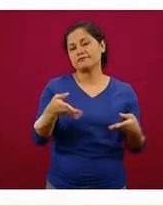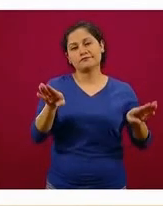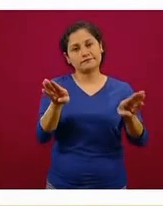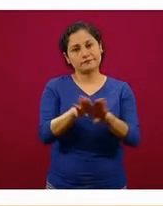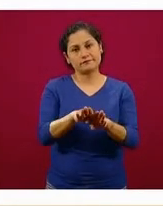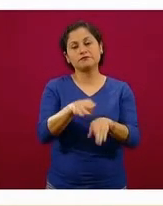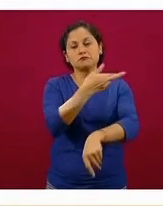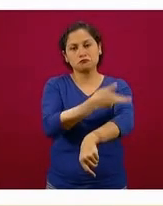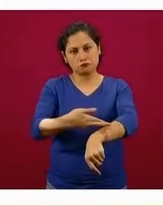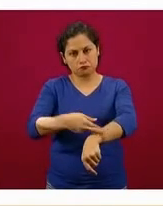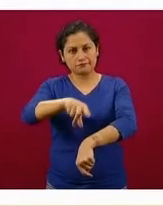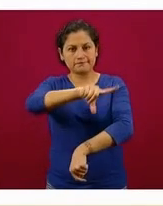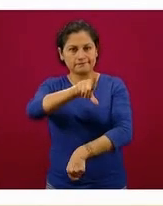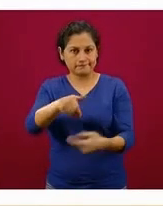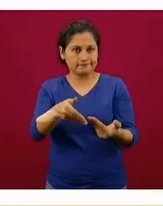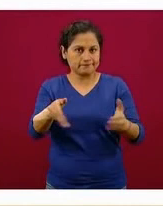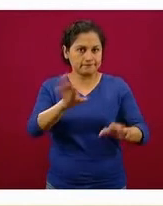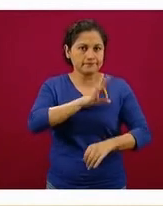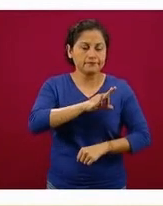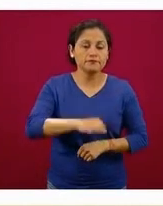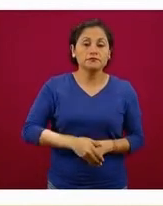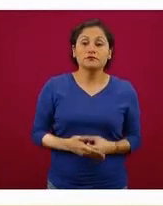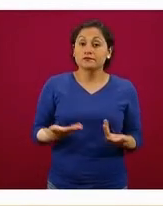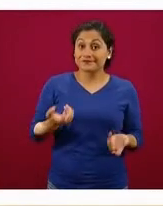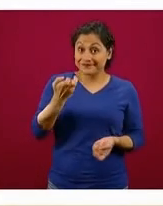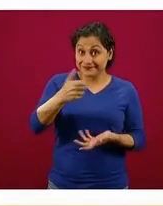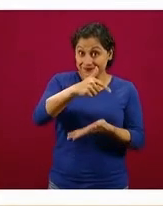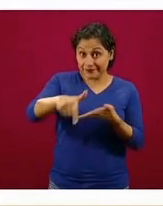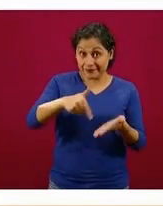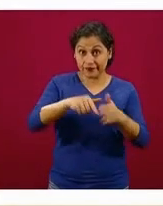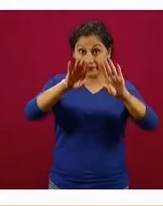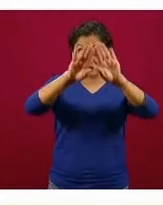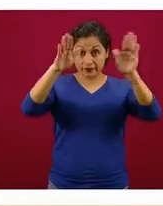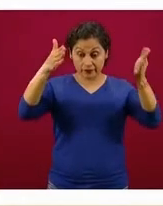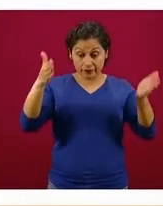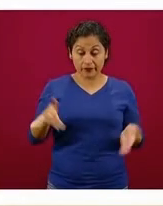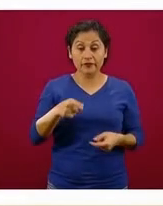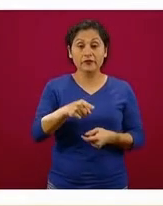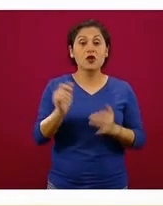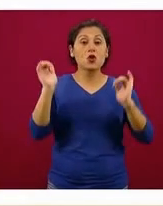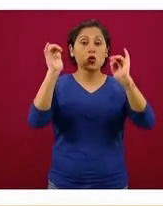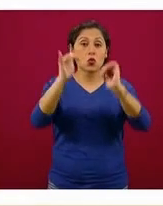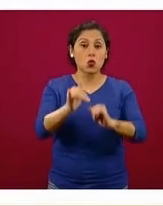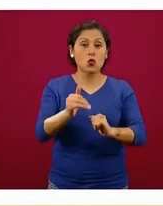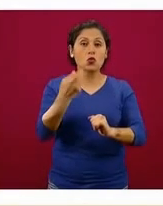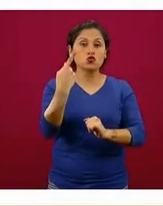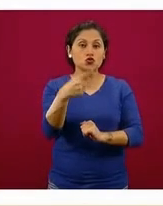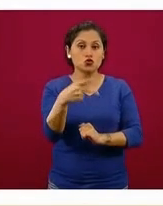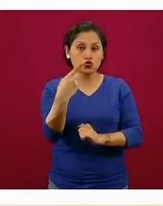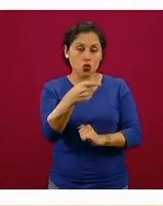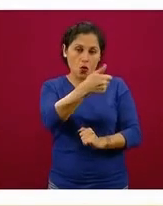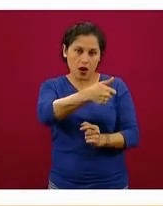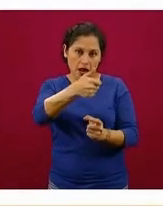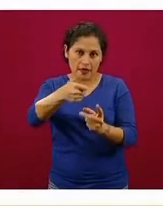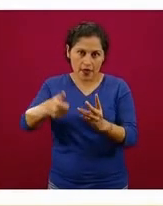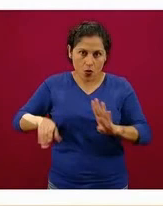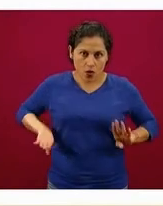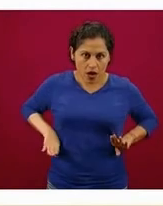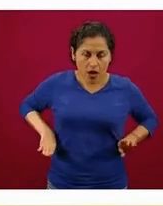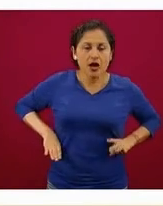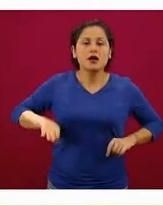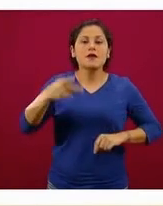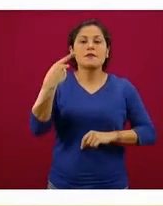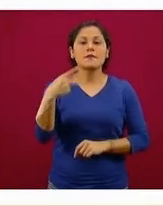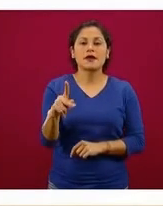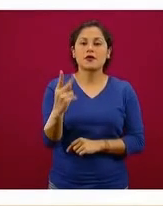Entonces, un aforo de 25 por ciento y esto lo deseable es que de entrada se cancele la venta de todas